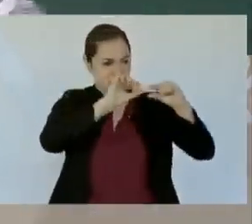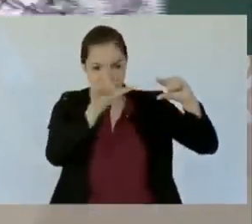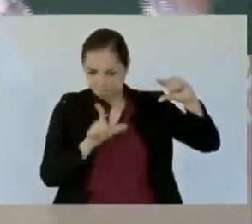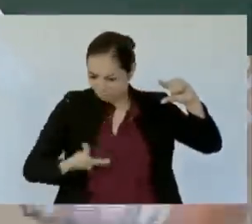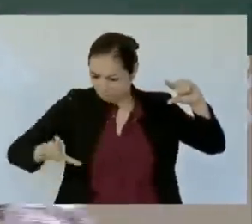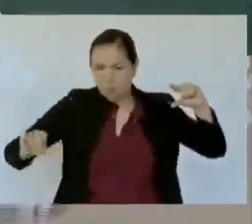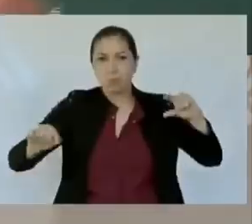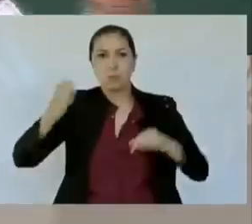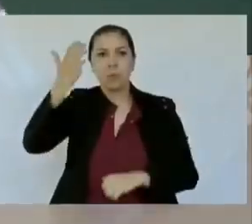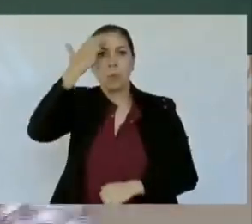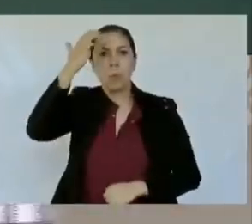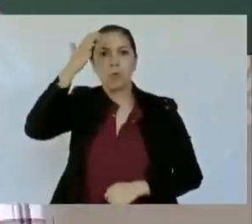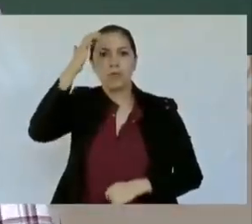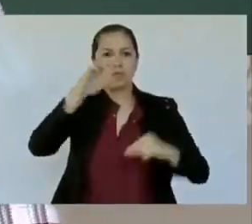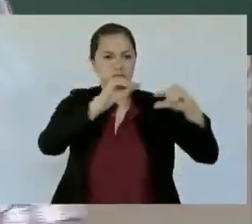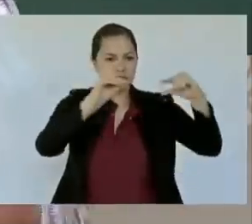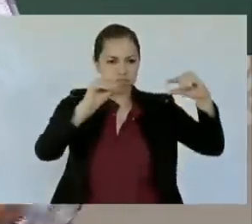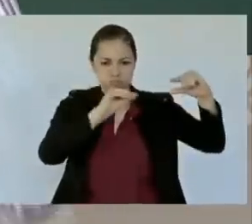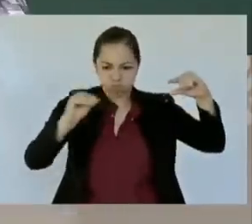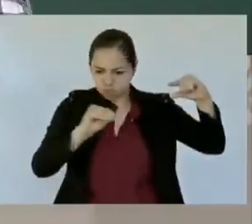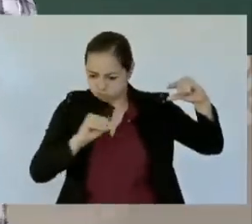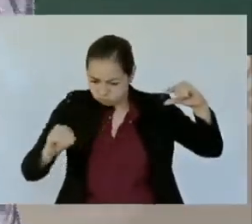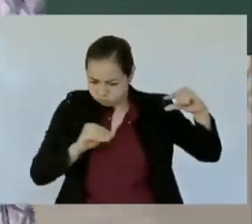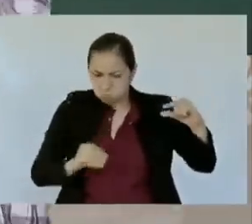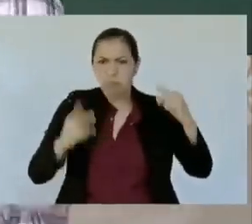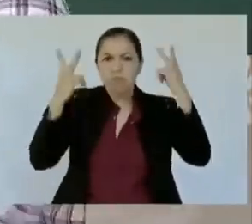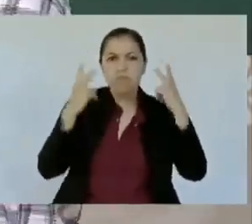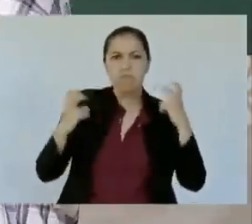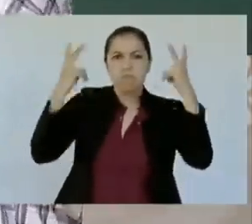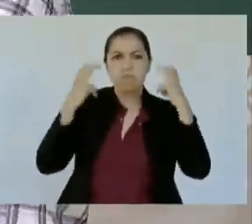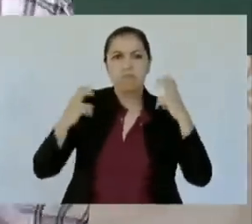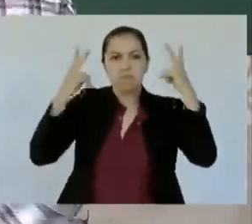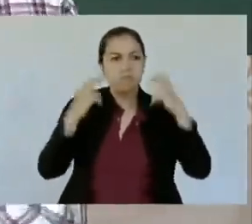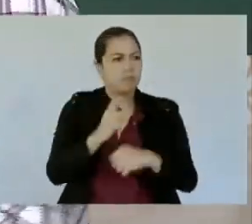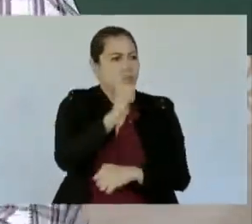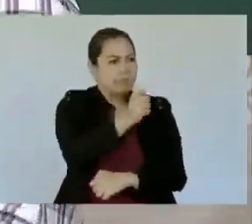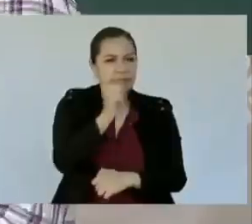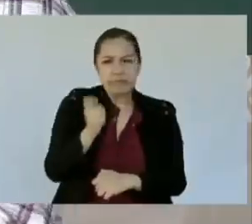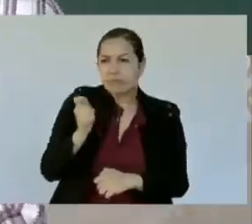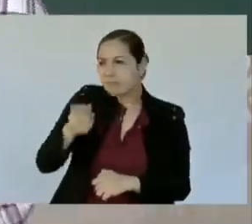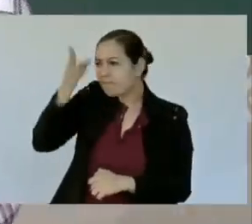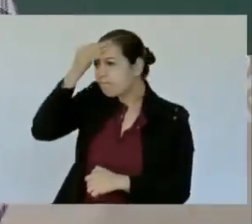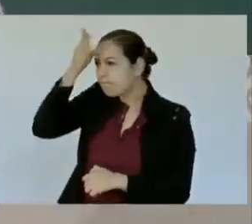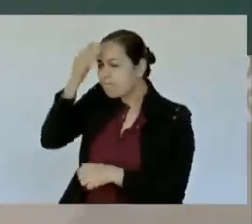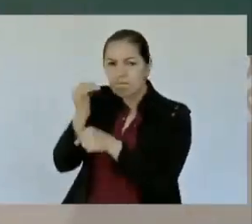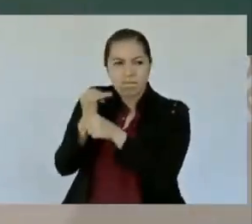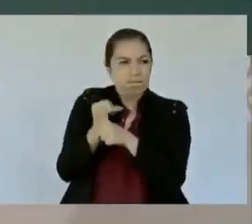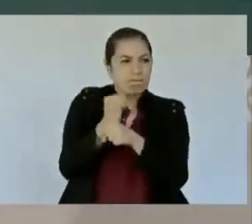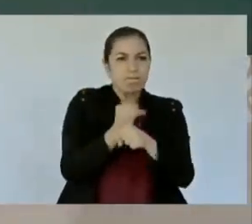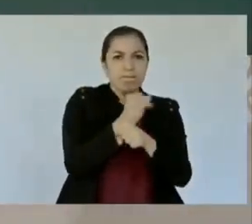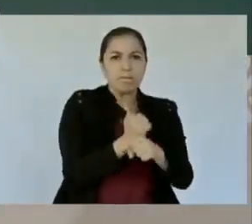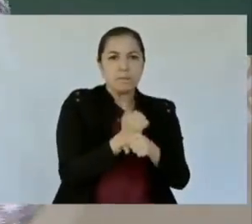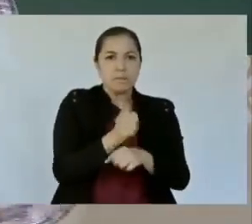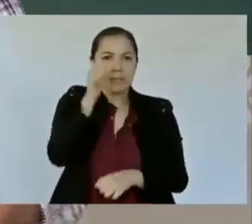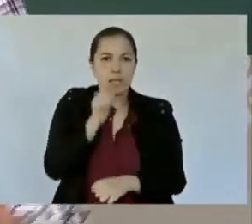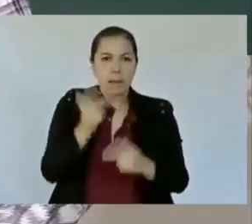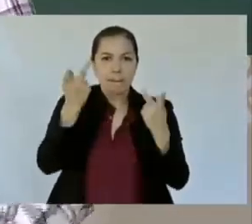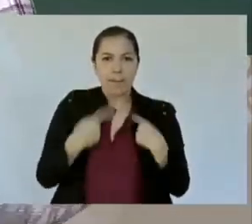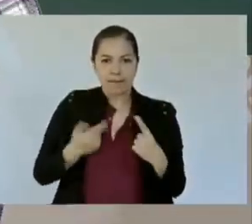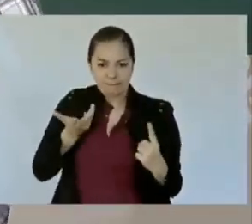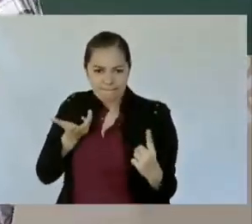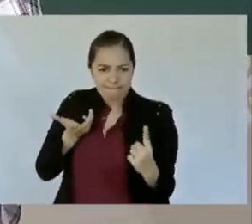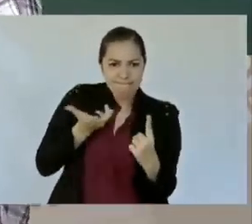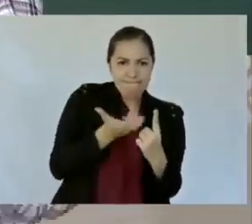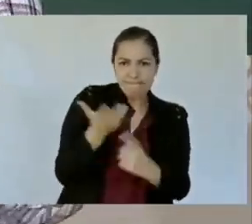recorriendo y visitando, y aprendiendo y conociendo, y sobre todo lo más importante, escuchando a la gente. Y